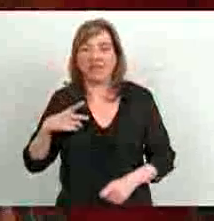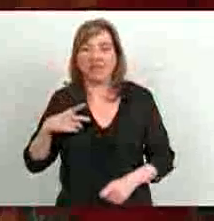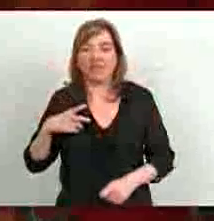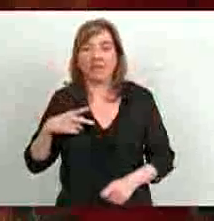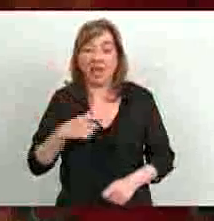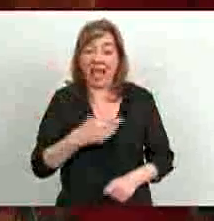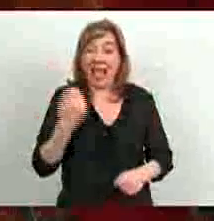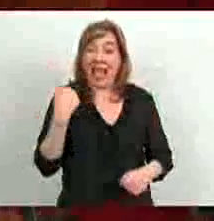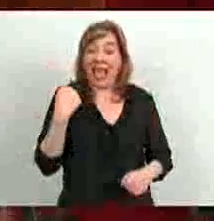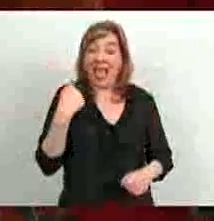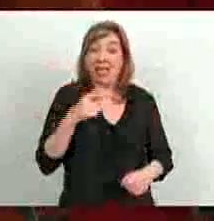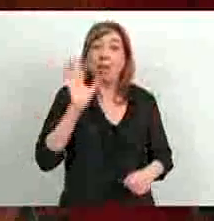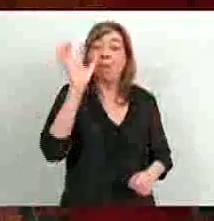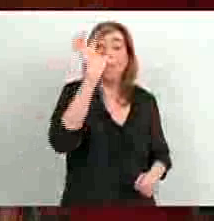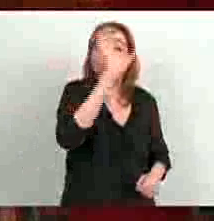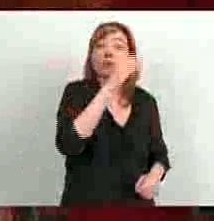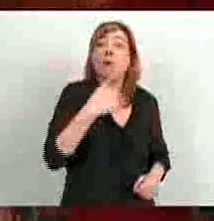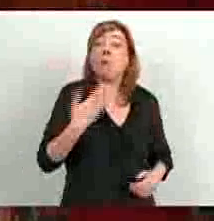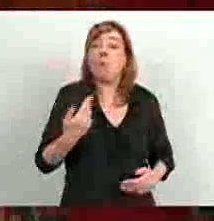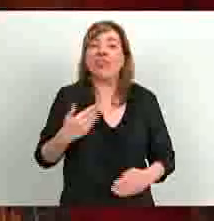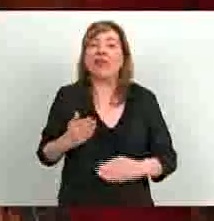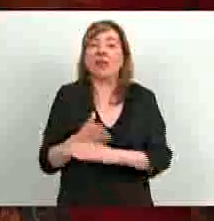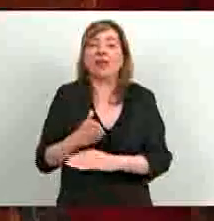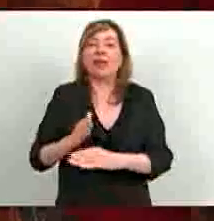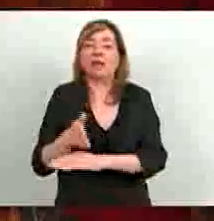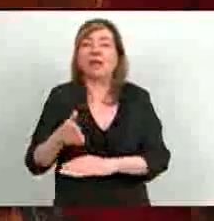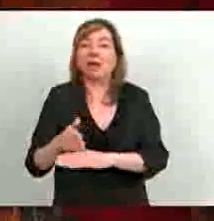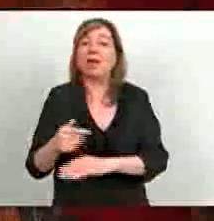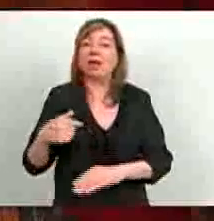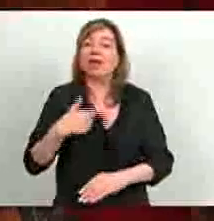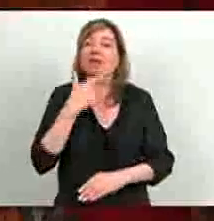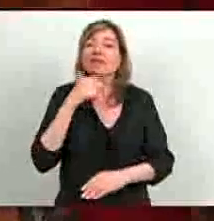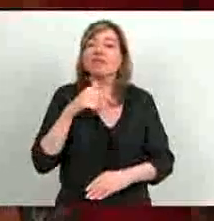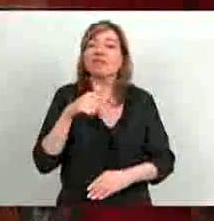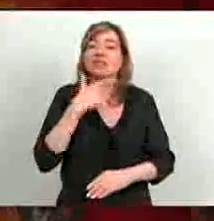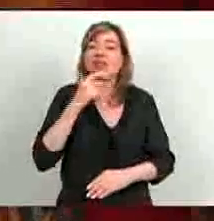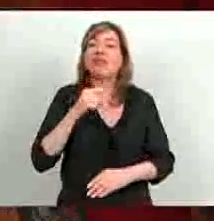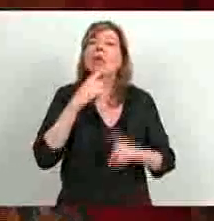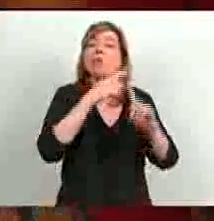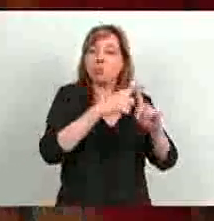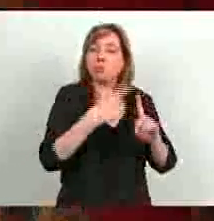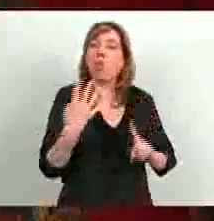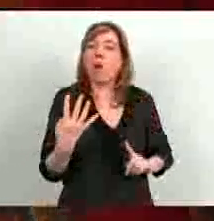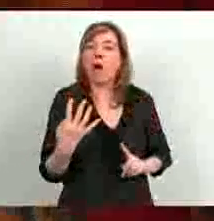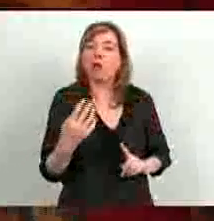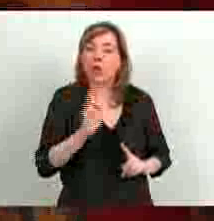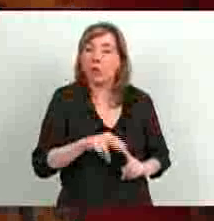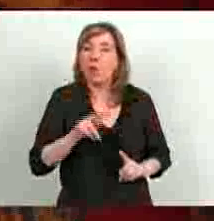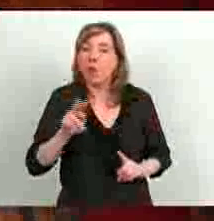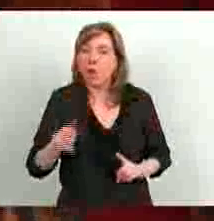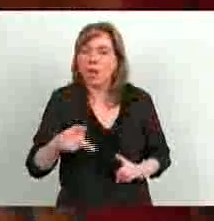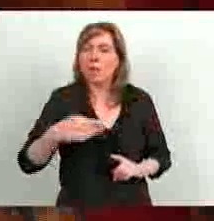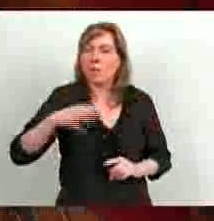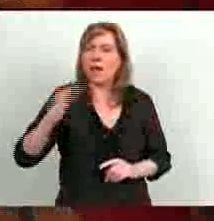Porque hasta ese momento las provincias tuvimos participación. Santa Cruz llegó a tener el 4%, Neuquén, que tenía más producción que